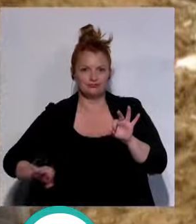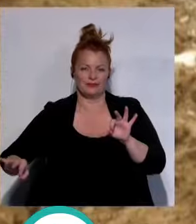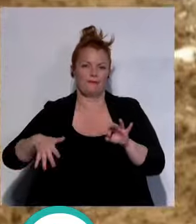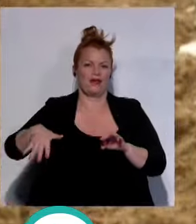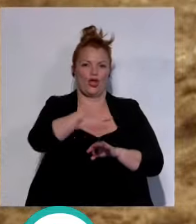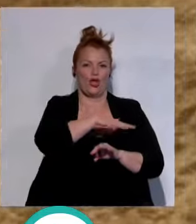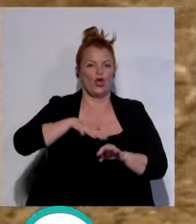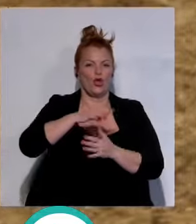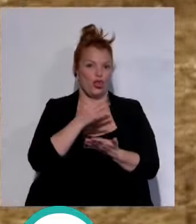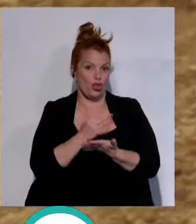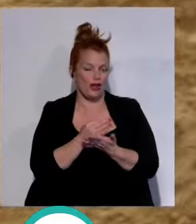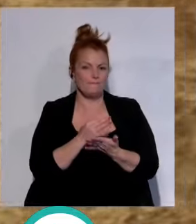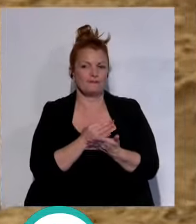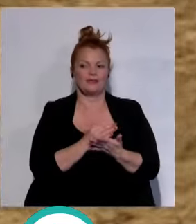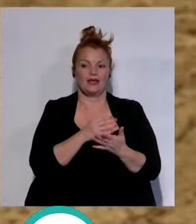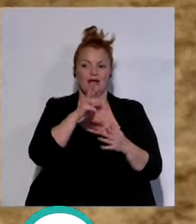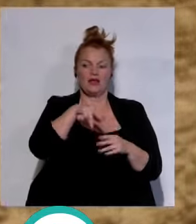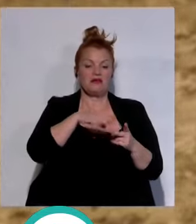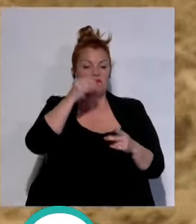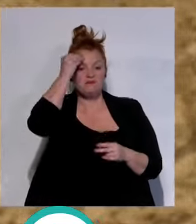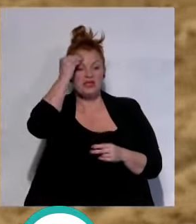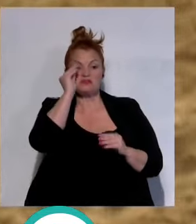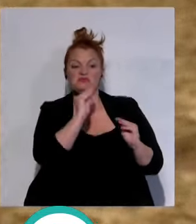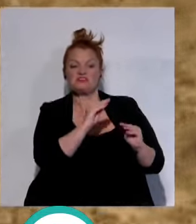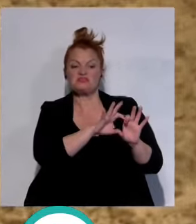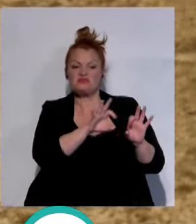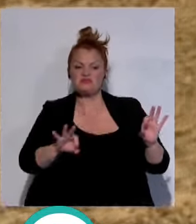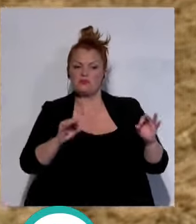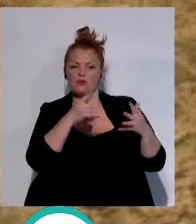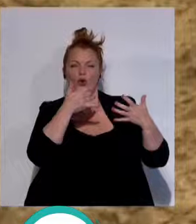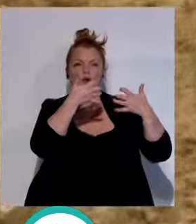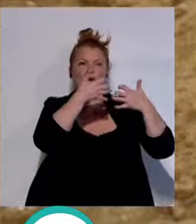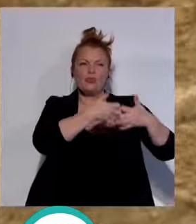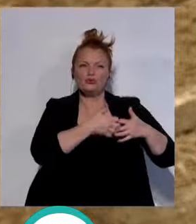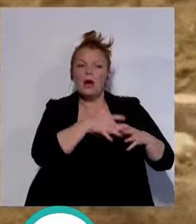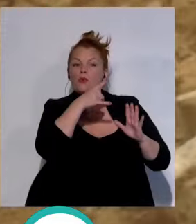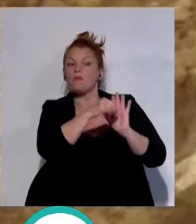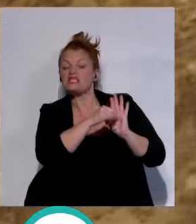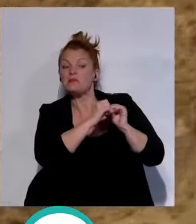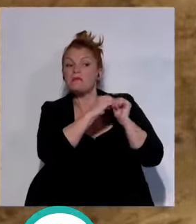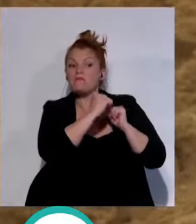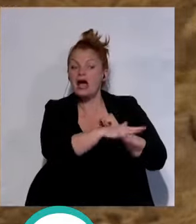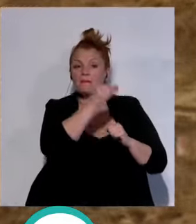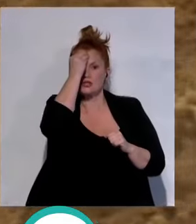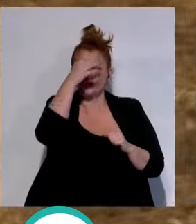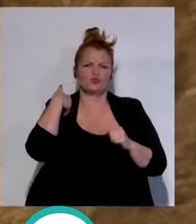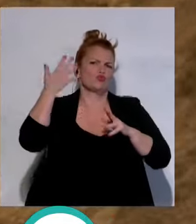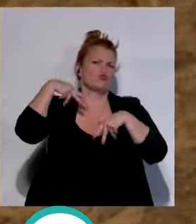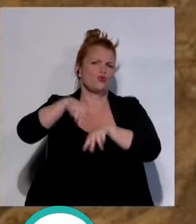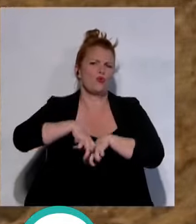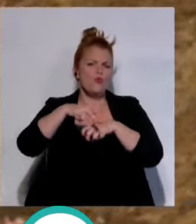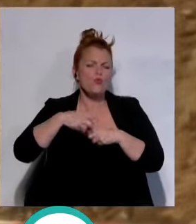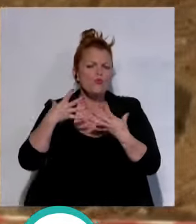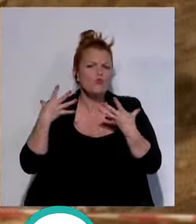la zona es decir la pileta en un principio creíamos que era industrial por la proximidad al mar etcétera etcétera yo escabe hace muchísimo tiempo